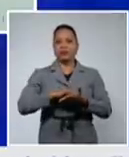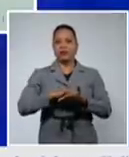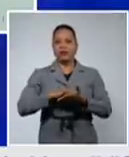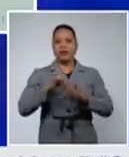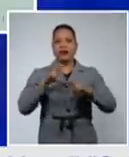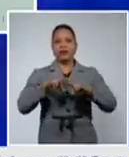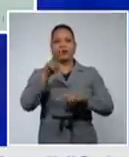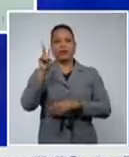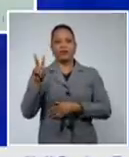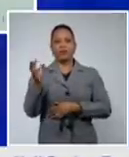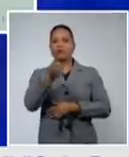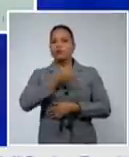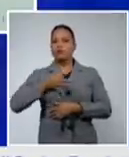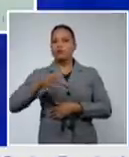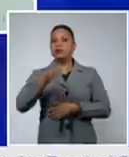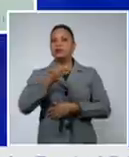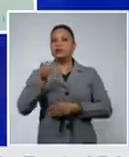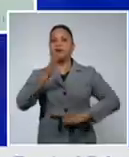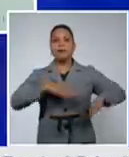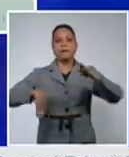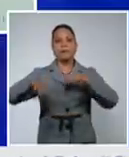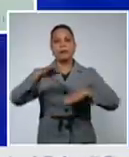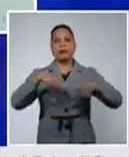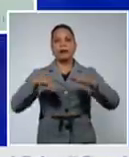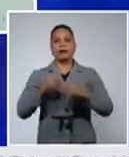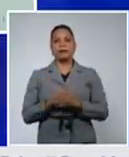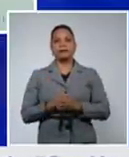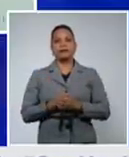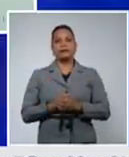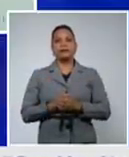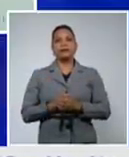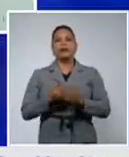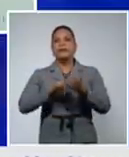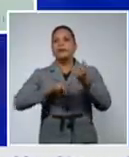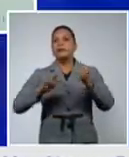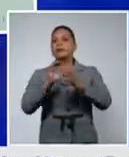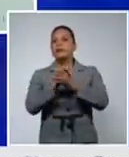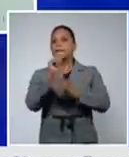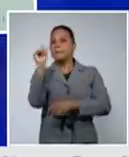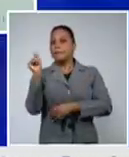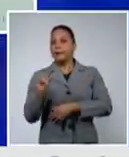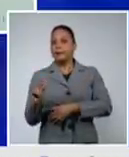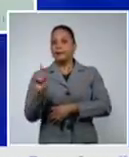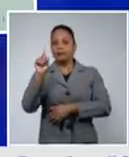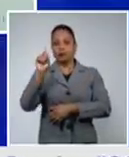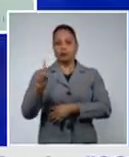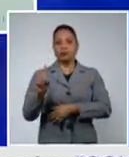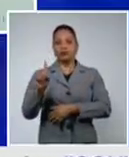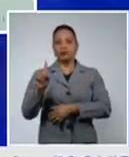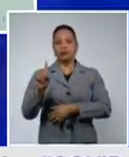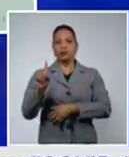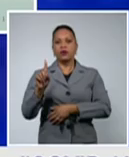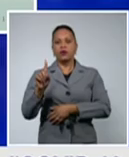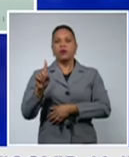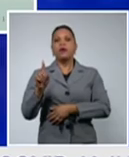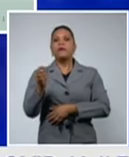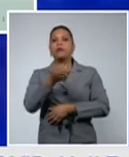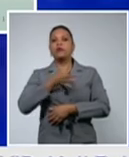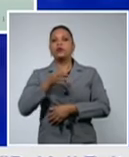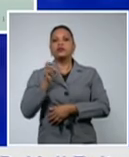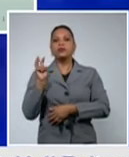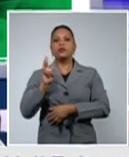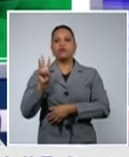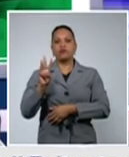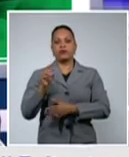Playa y en el caso de Mayabeque uno del municipio de Guines por